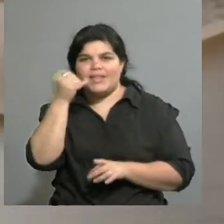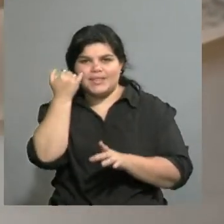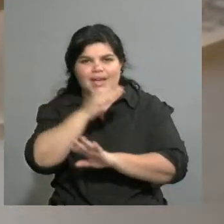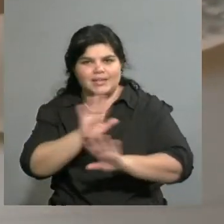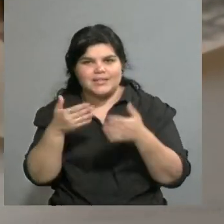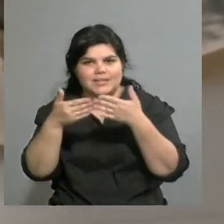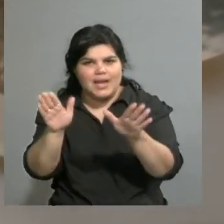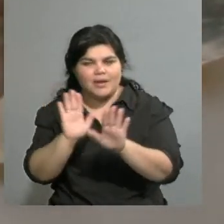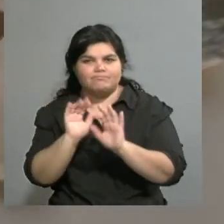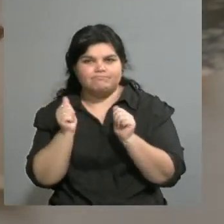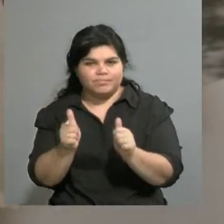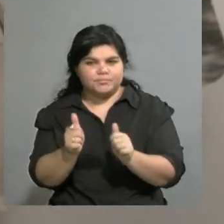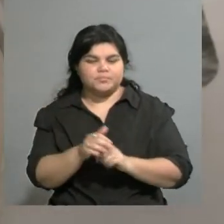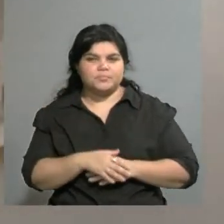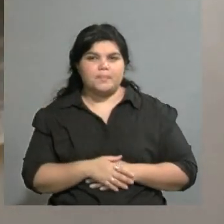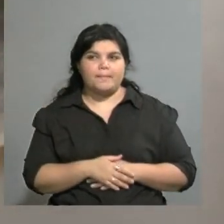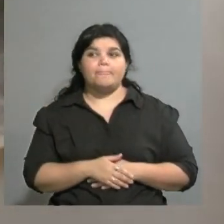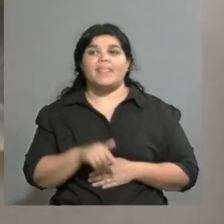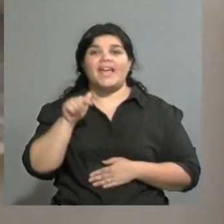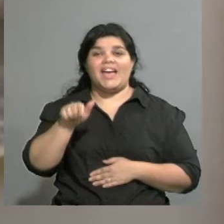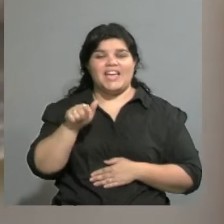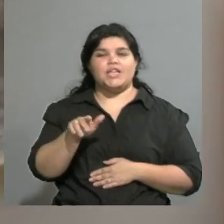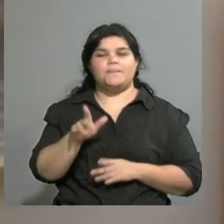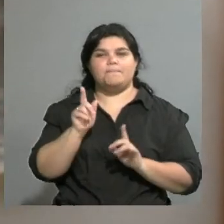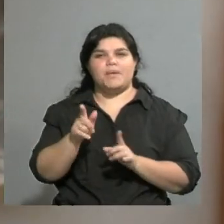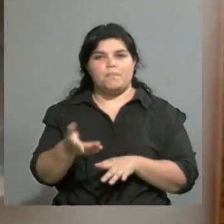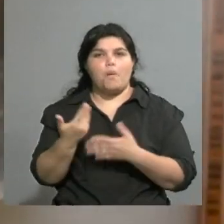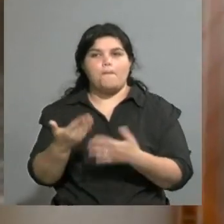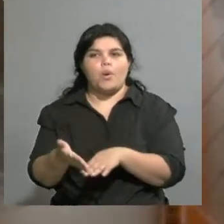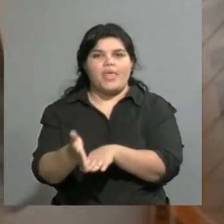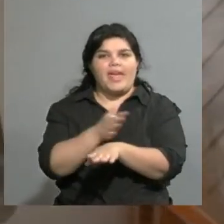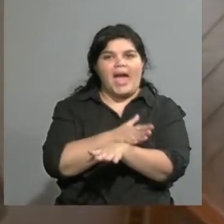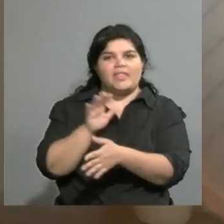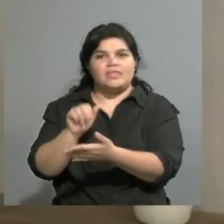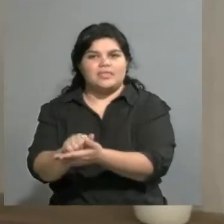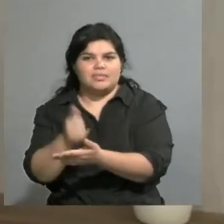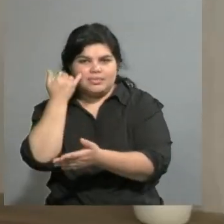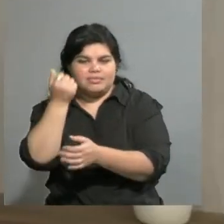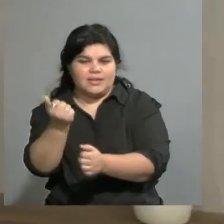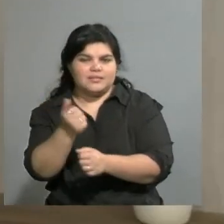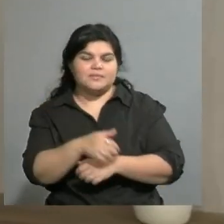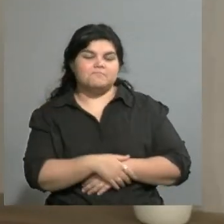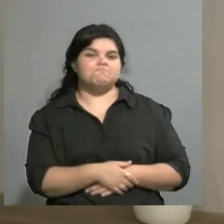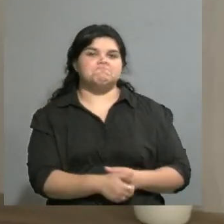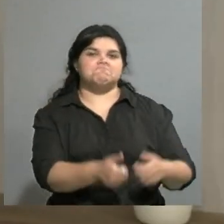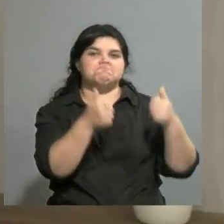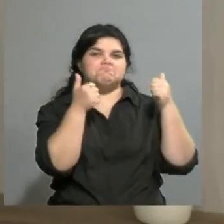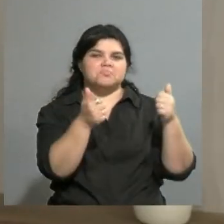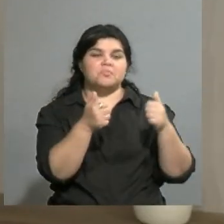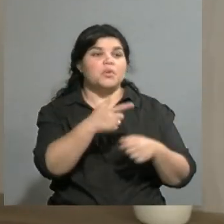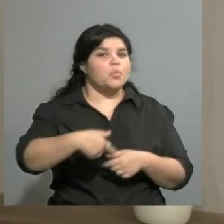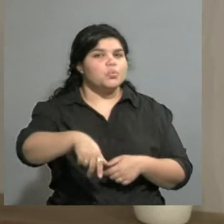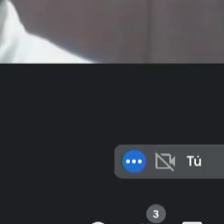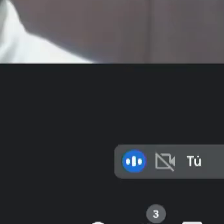como la posibilidad del Roma de poder comprar las entradas anticipadas. Qué bueno, qué bueno. Bueno chicos, les deseamos que tengan